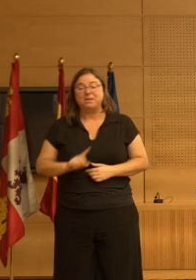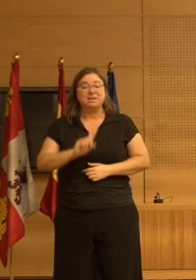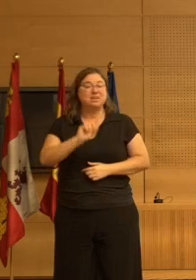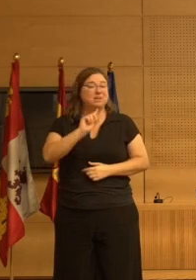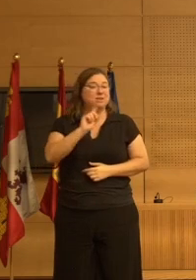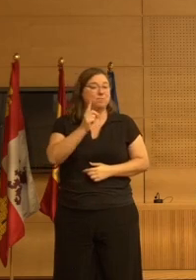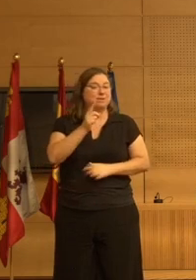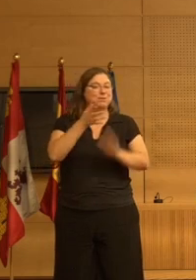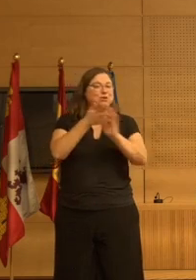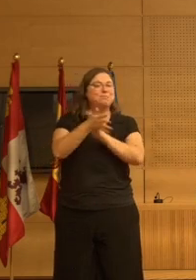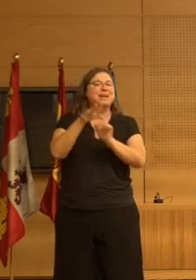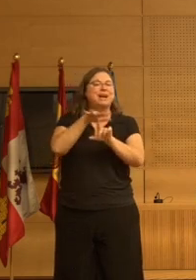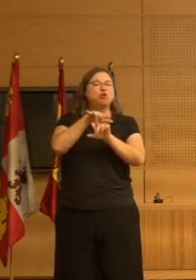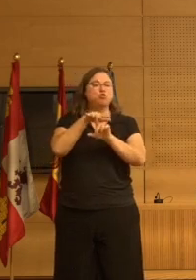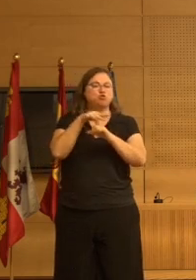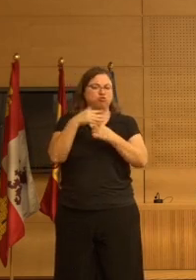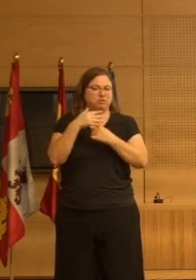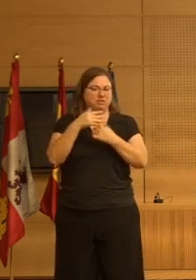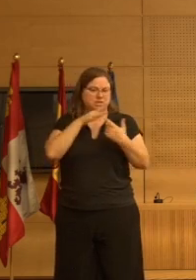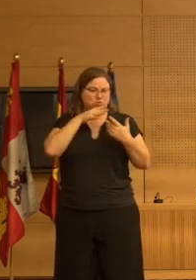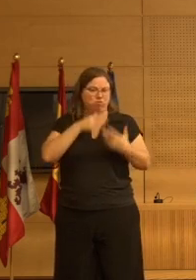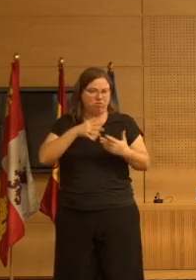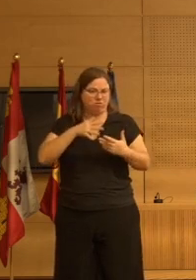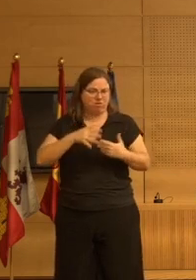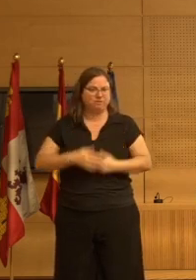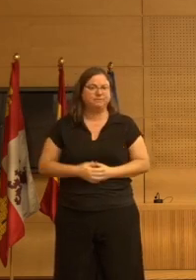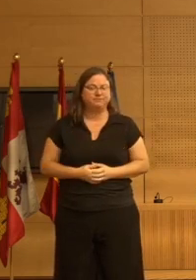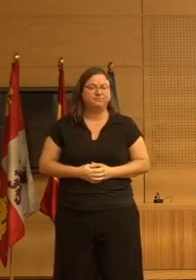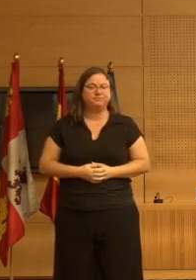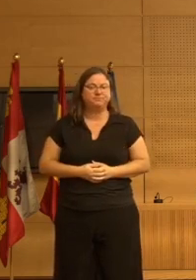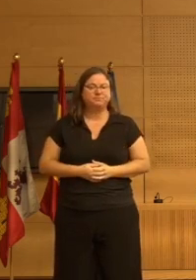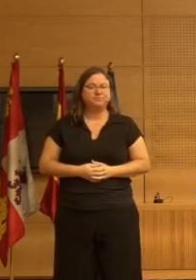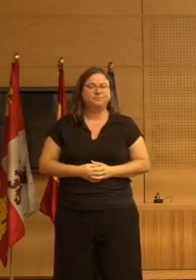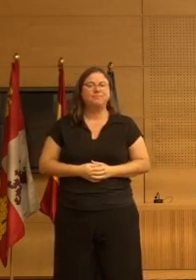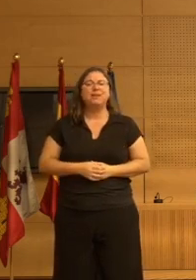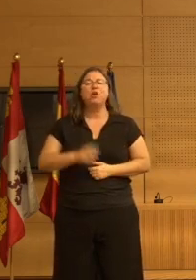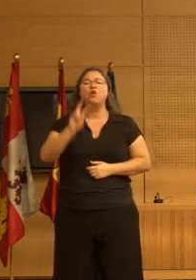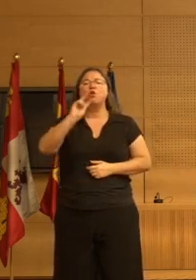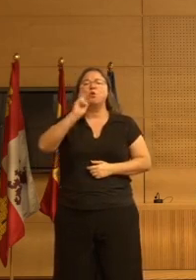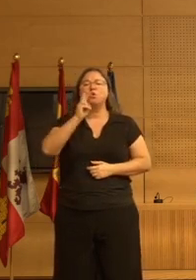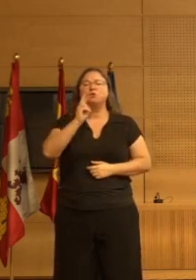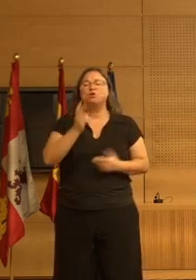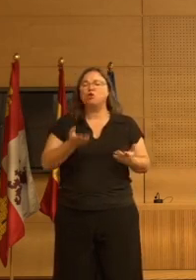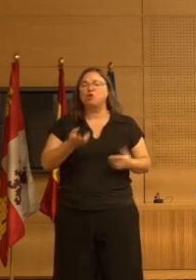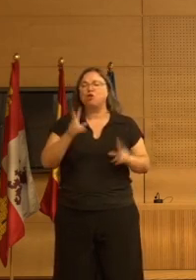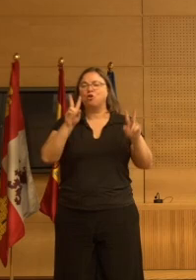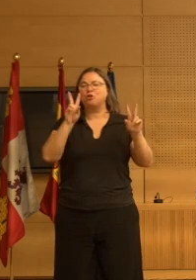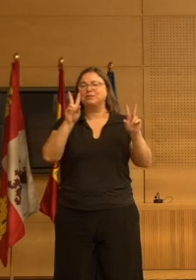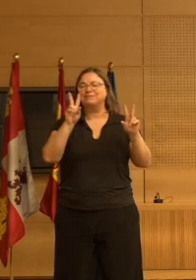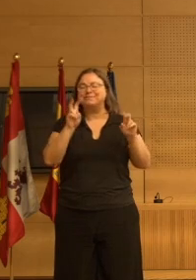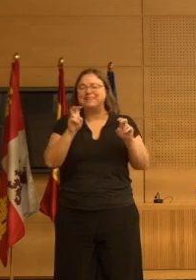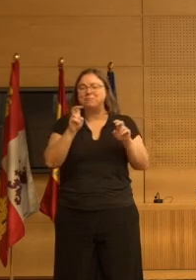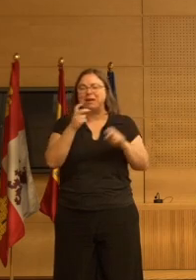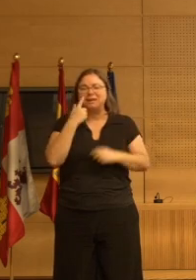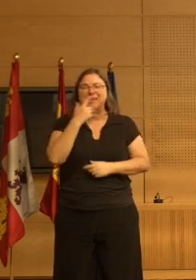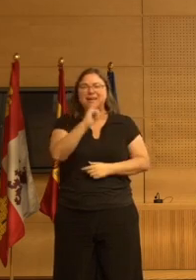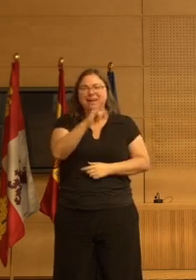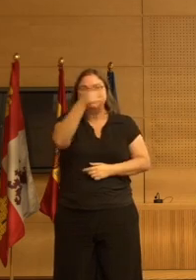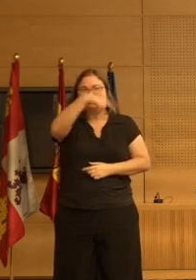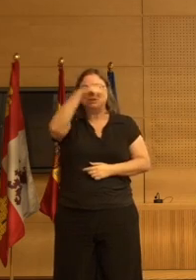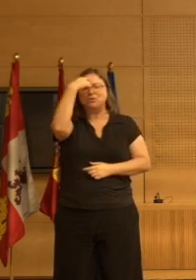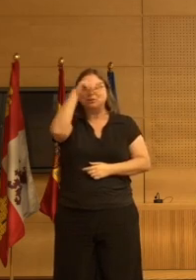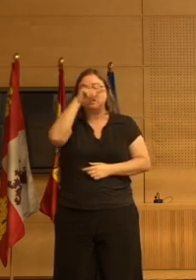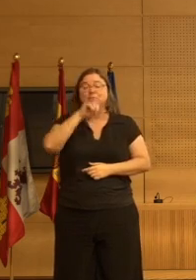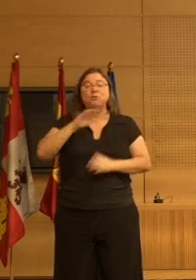nada, una contextualización del tema que nos ocupa otro realizante realmente, igual, silencioso, realmente una